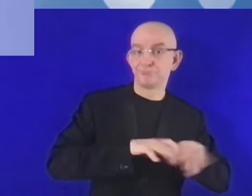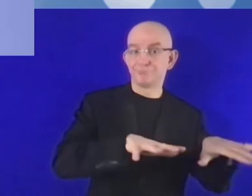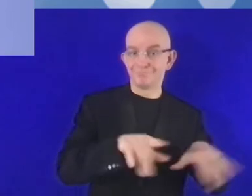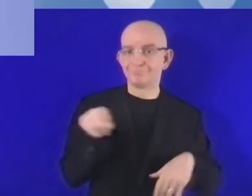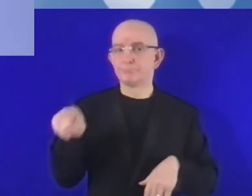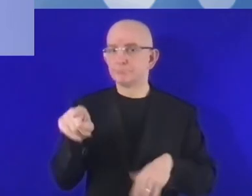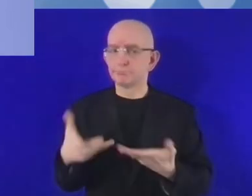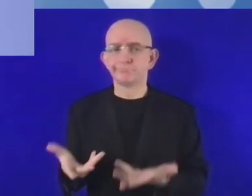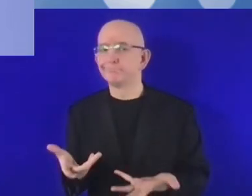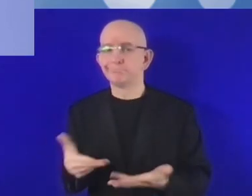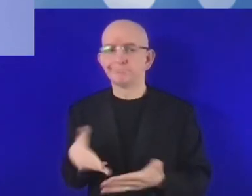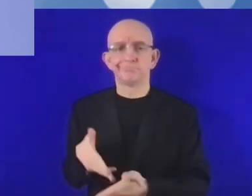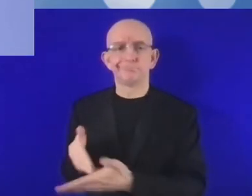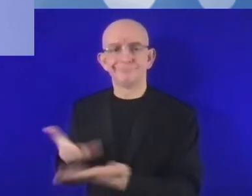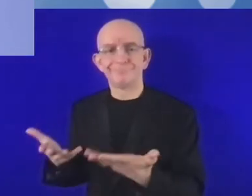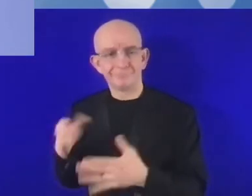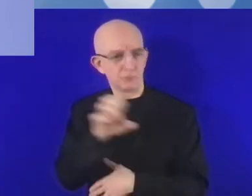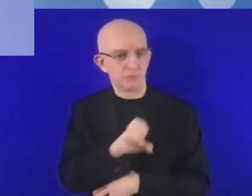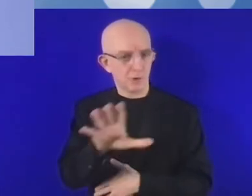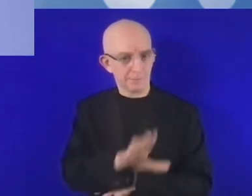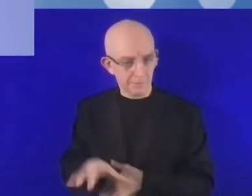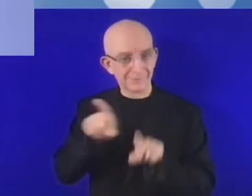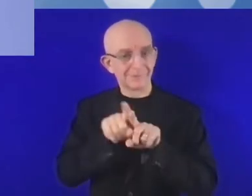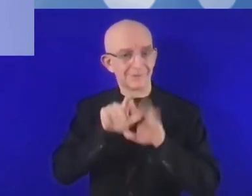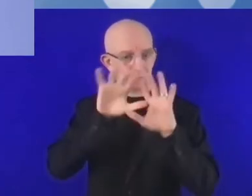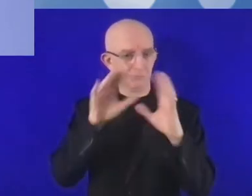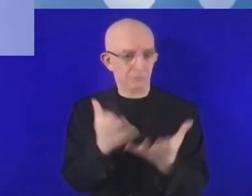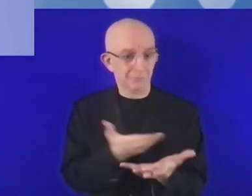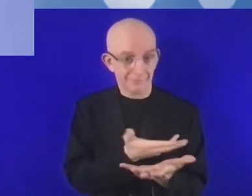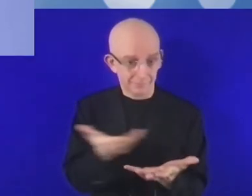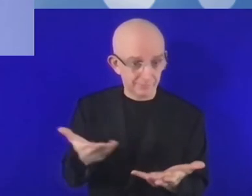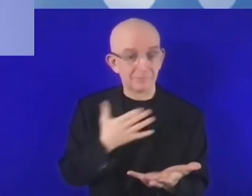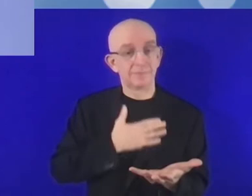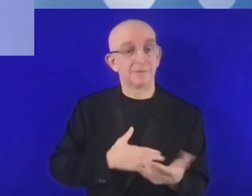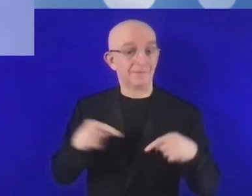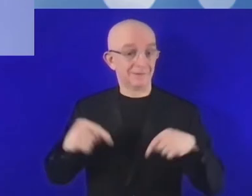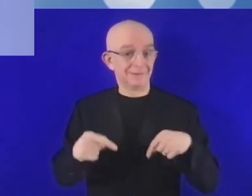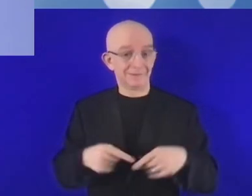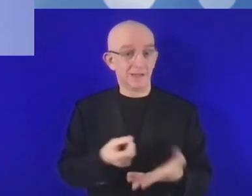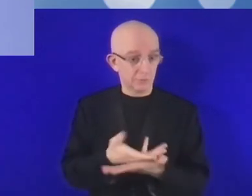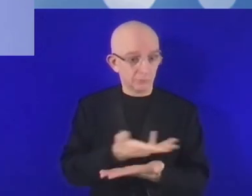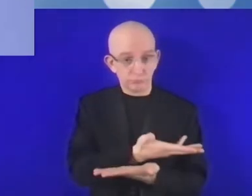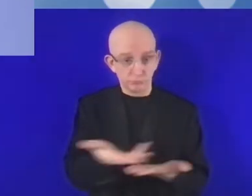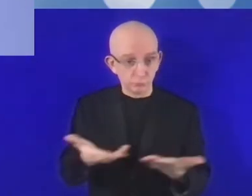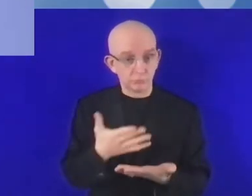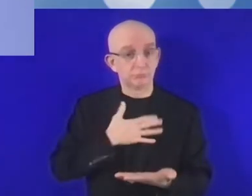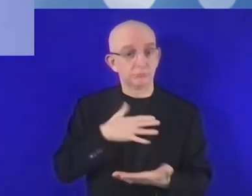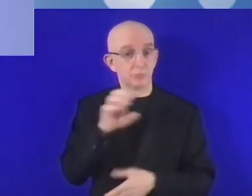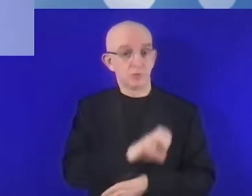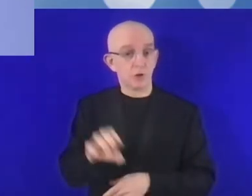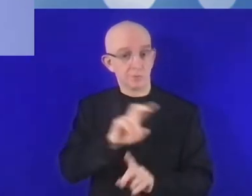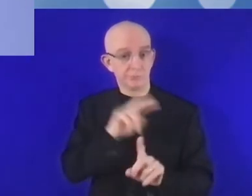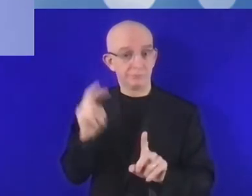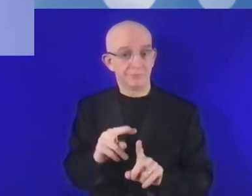se ha desarrollado a niveles diferentes también dentro de la misma Europa. Hoy, precisamente, me gustaría